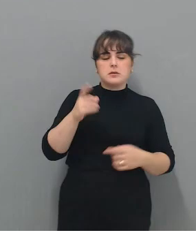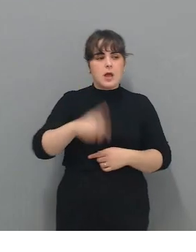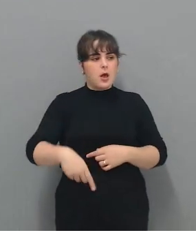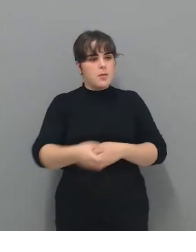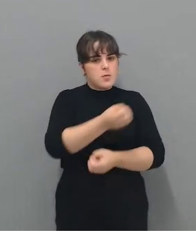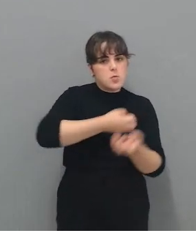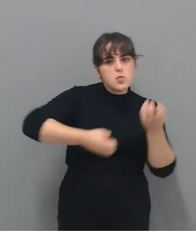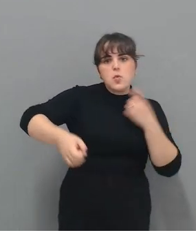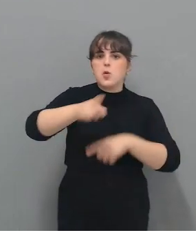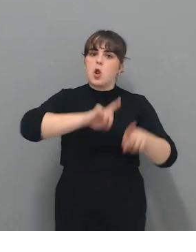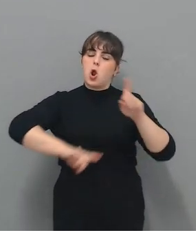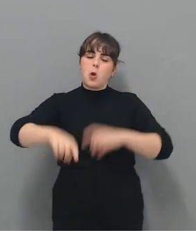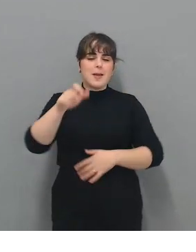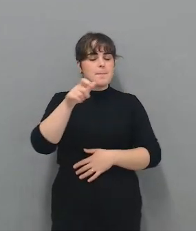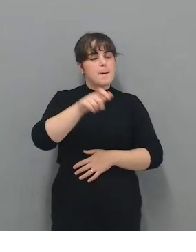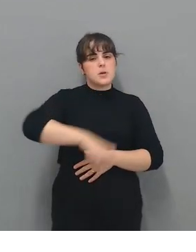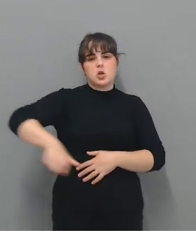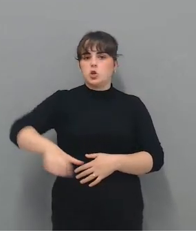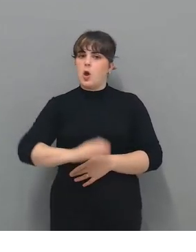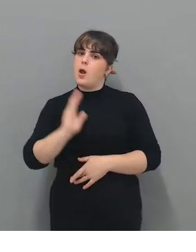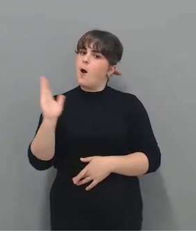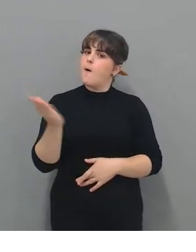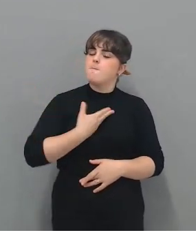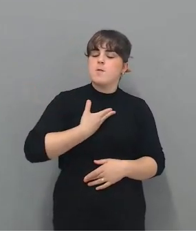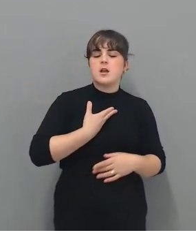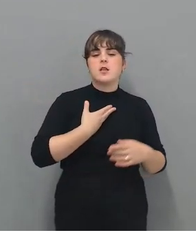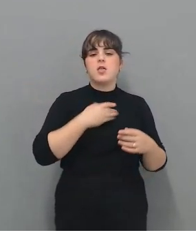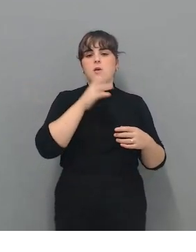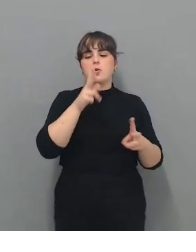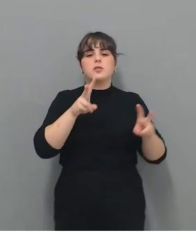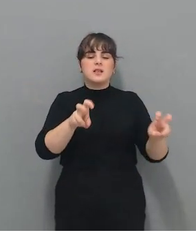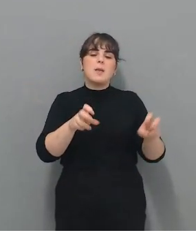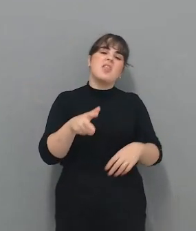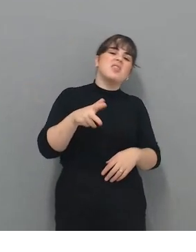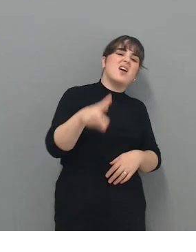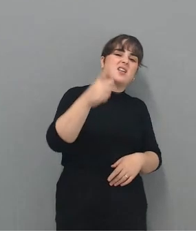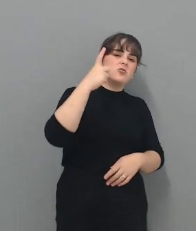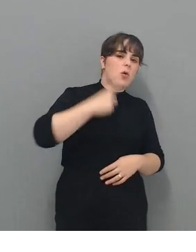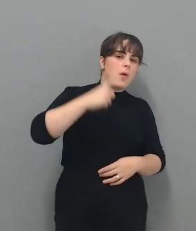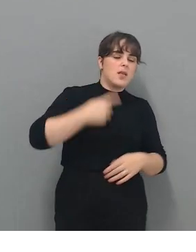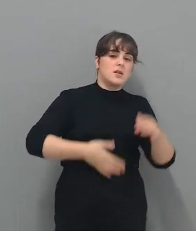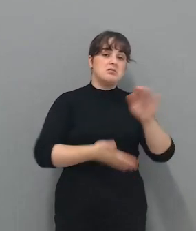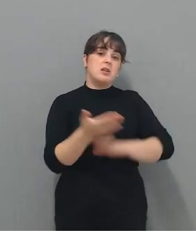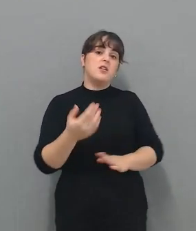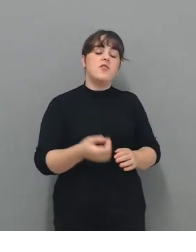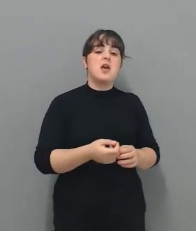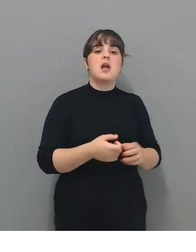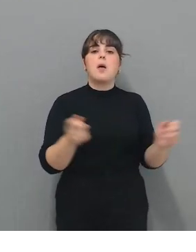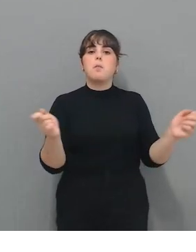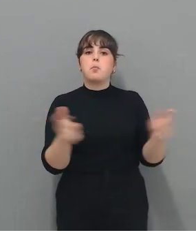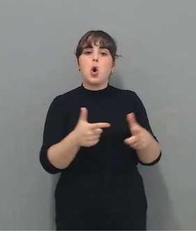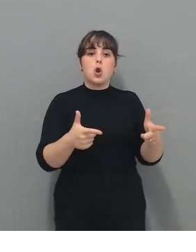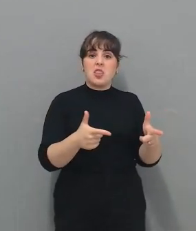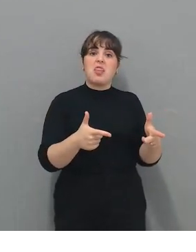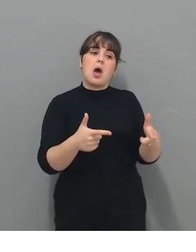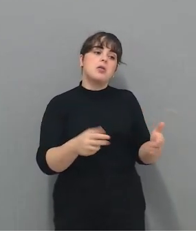Son muchas personas mayores las que se han visto afectadas por el derecho bancario, en este caso, que han firmado a lo mejor pólizas que son avales de sus hijos